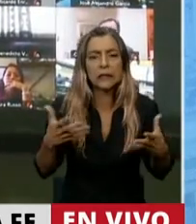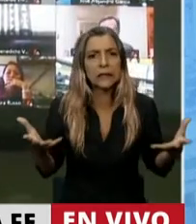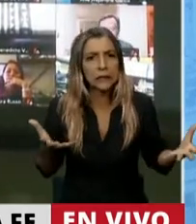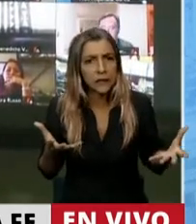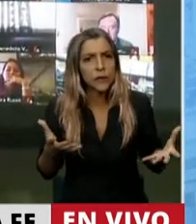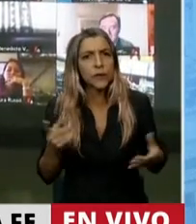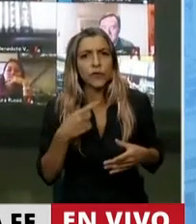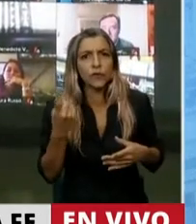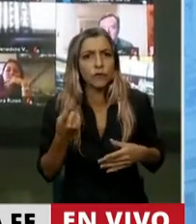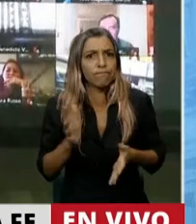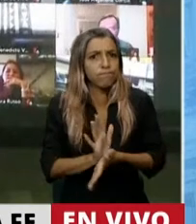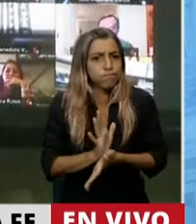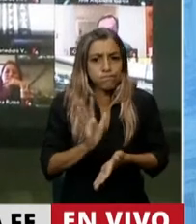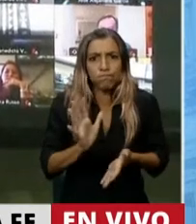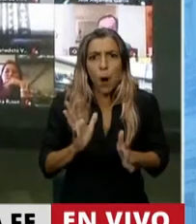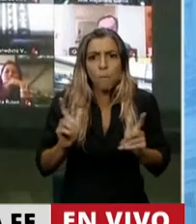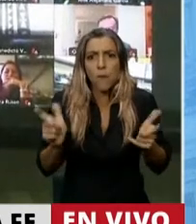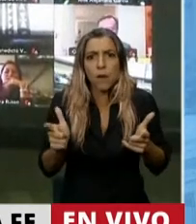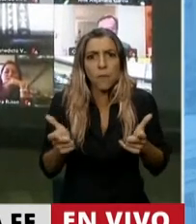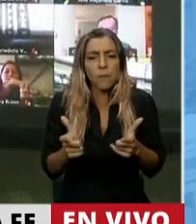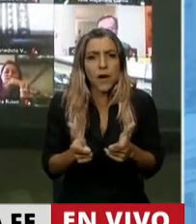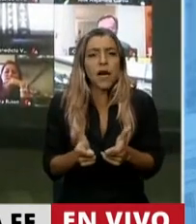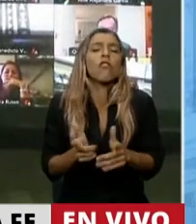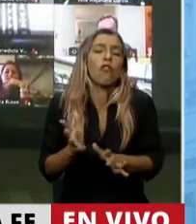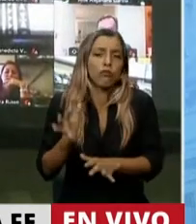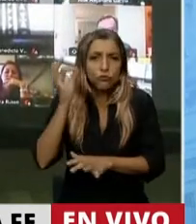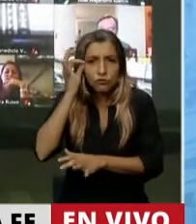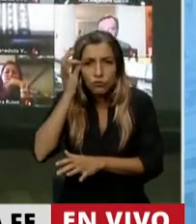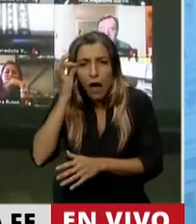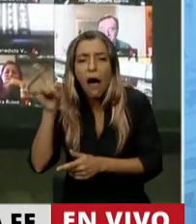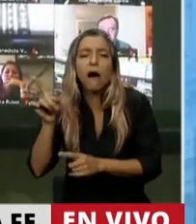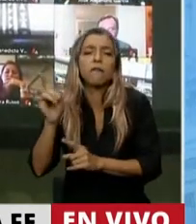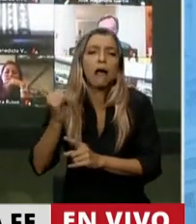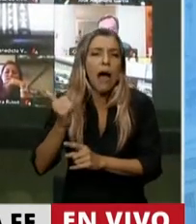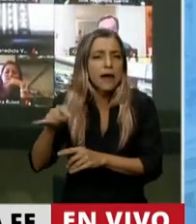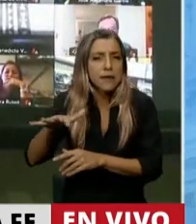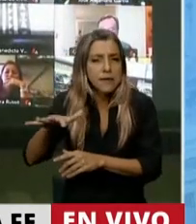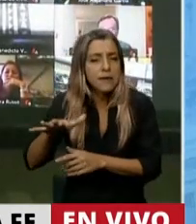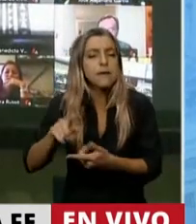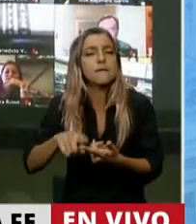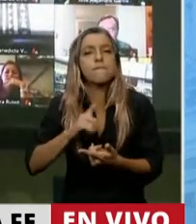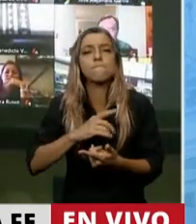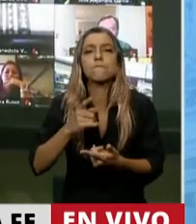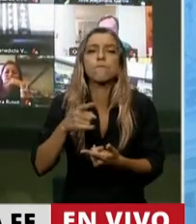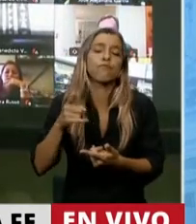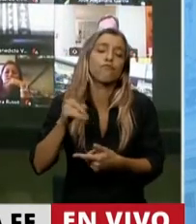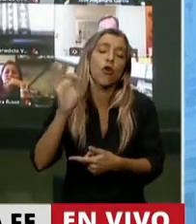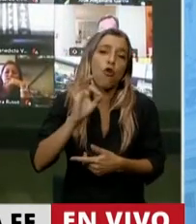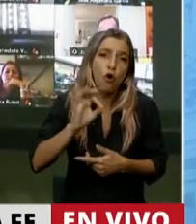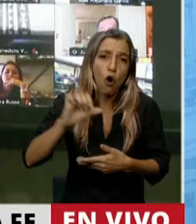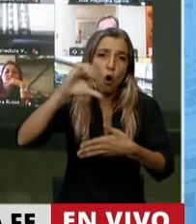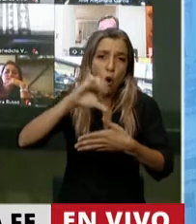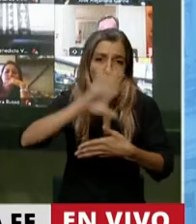tenemos menos, salvo en algunas regiones de África o de Sudamérica,